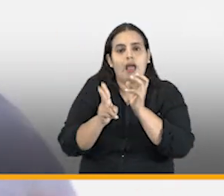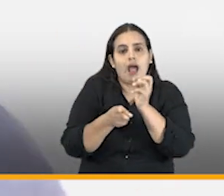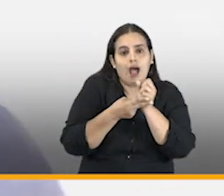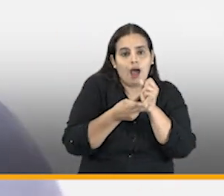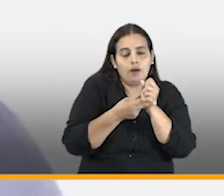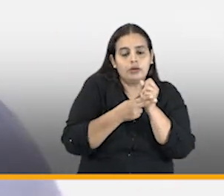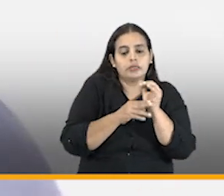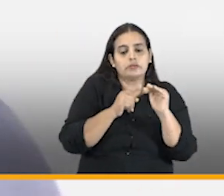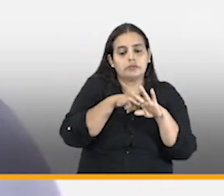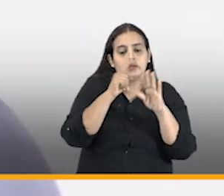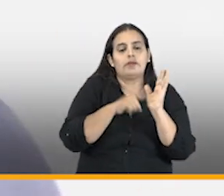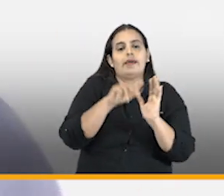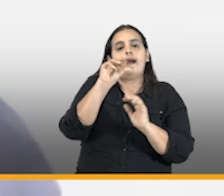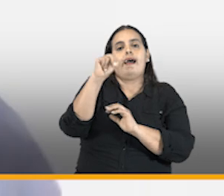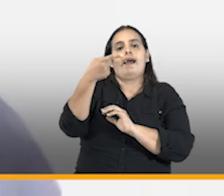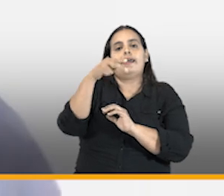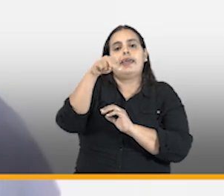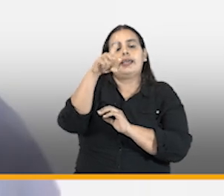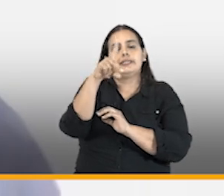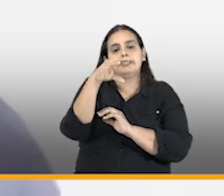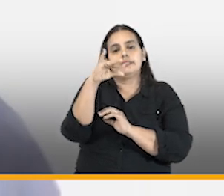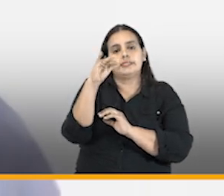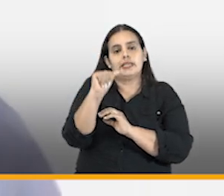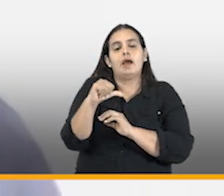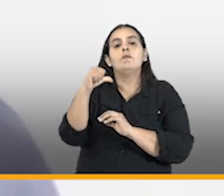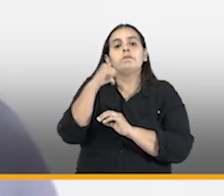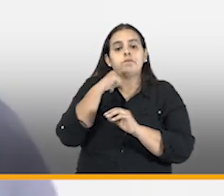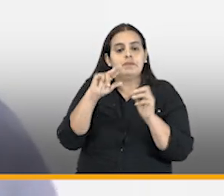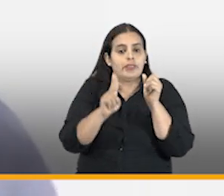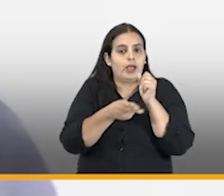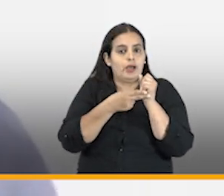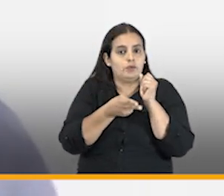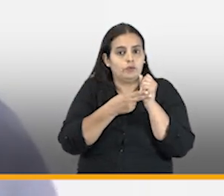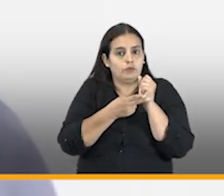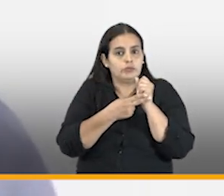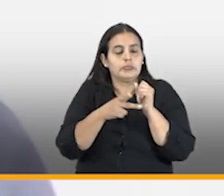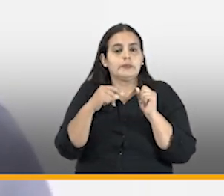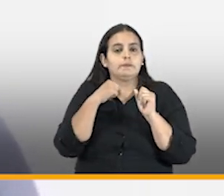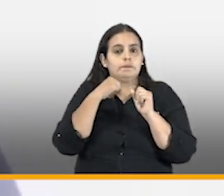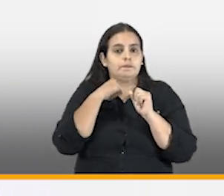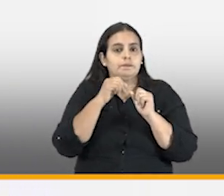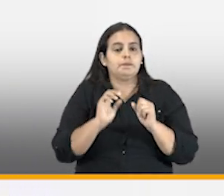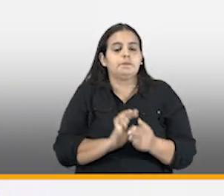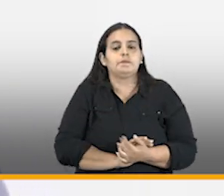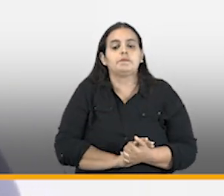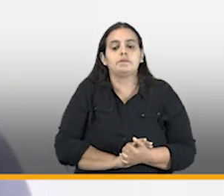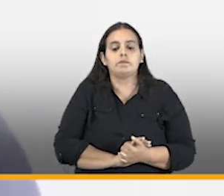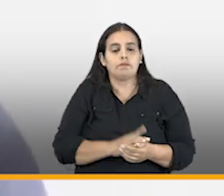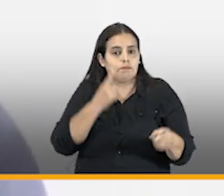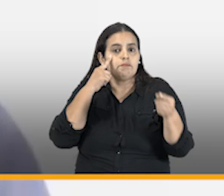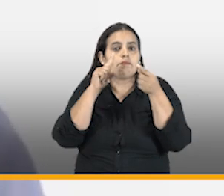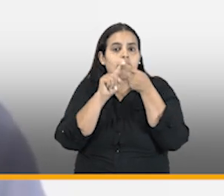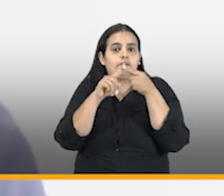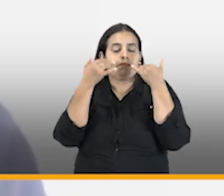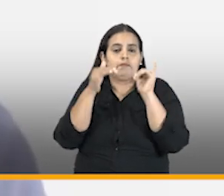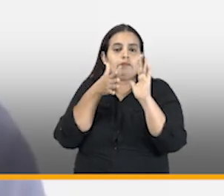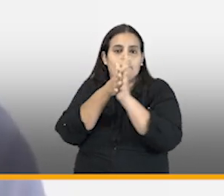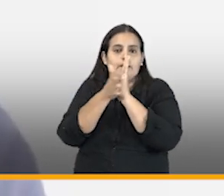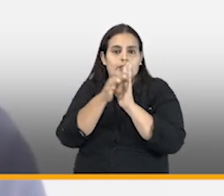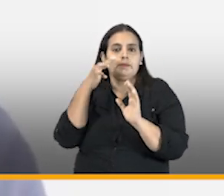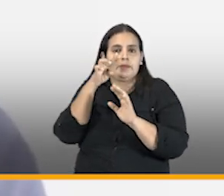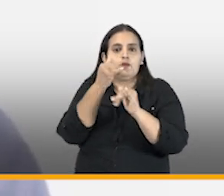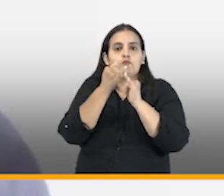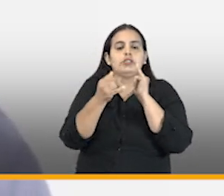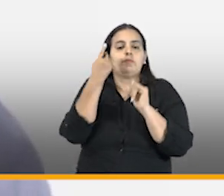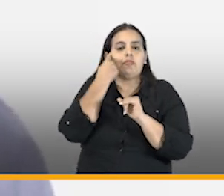la agencia produce determinados determinados logros como los que hemos visto